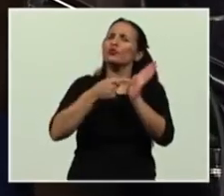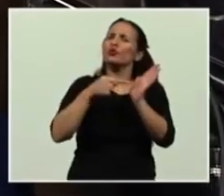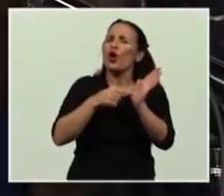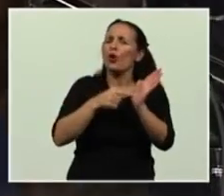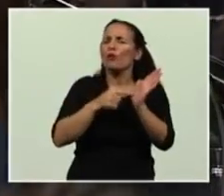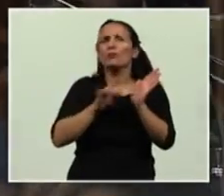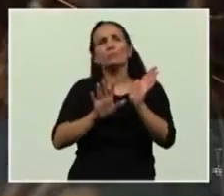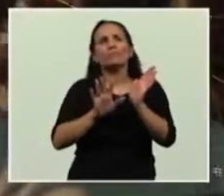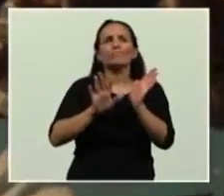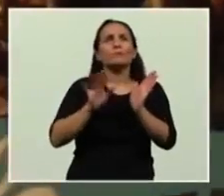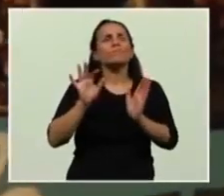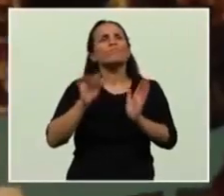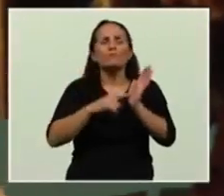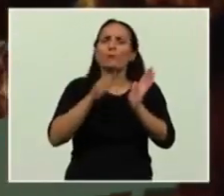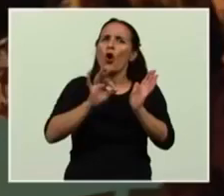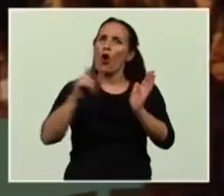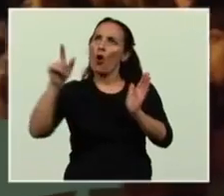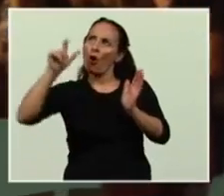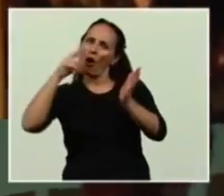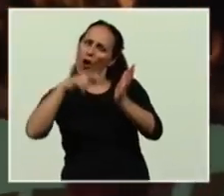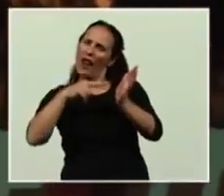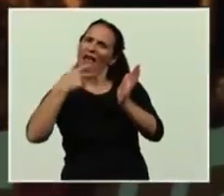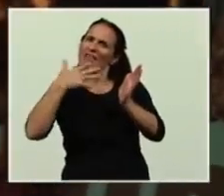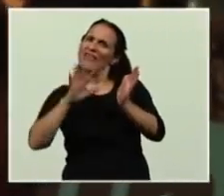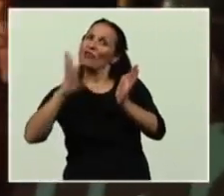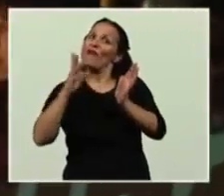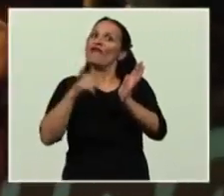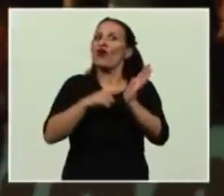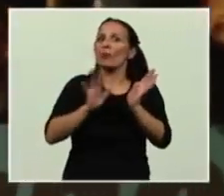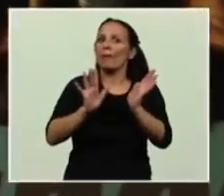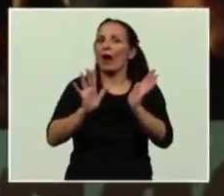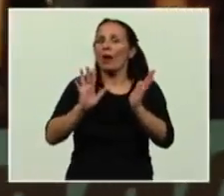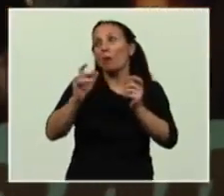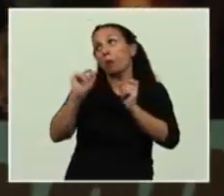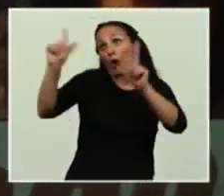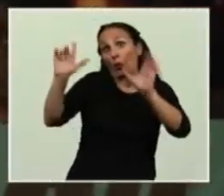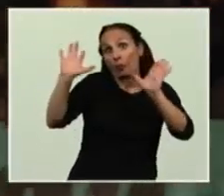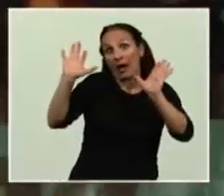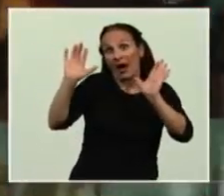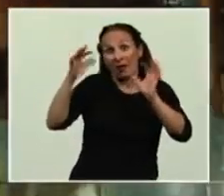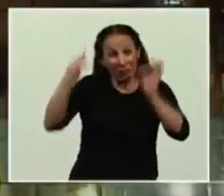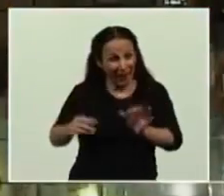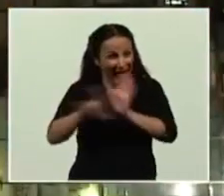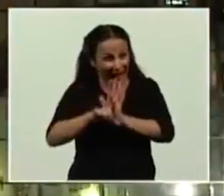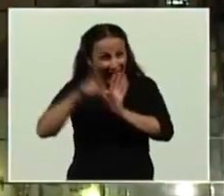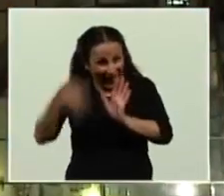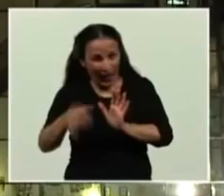o una interpretación totalmente antojadiza e ilegal